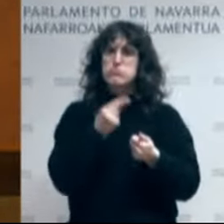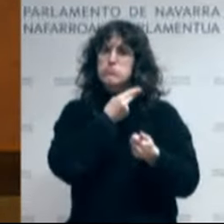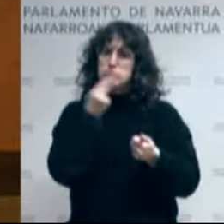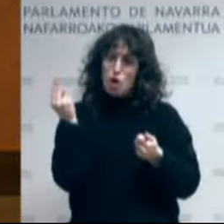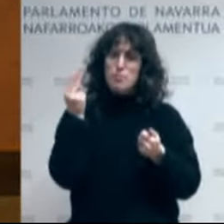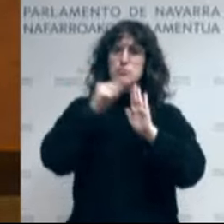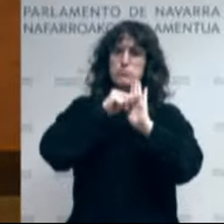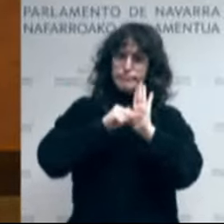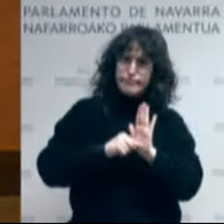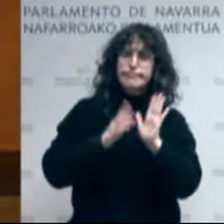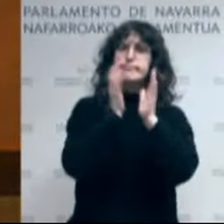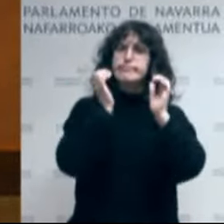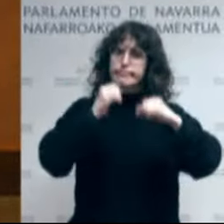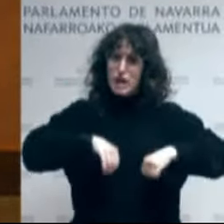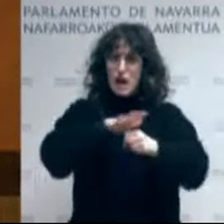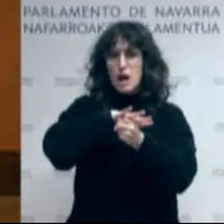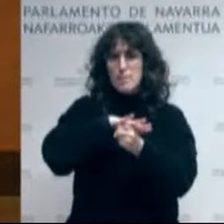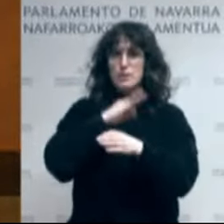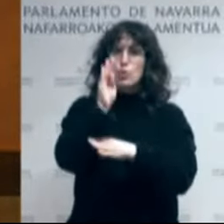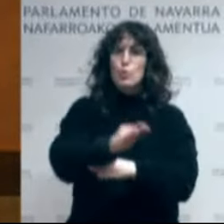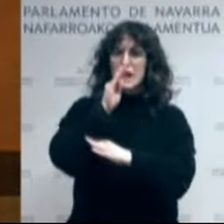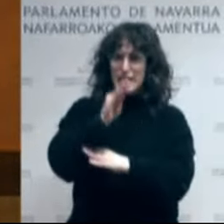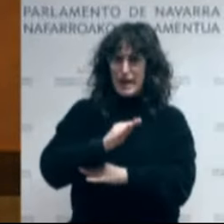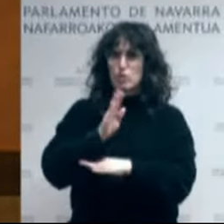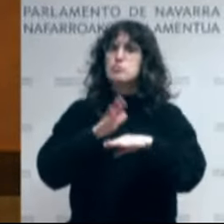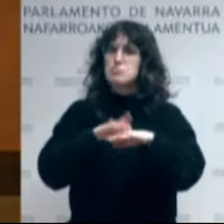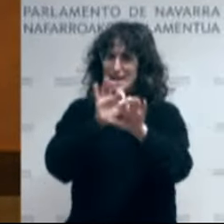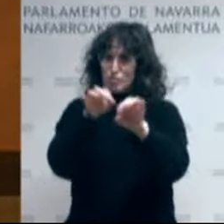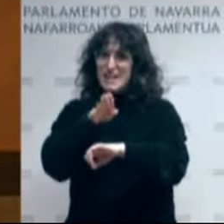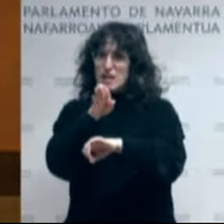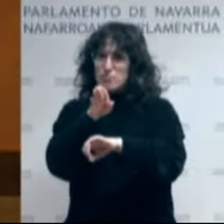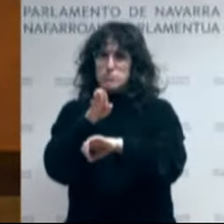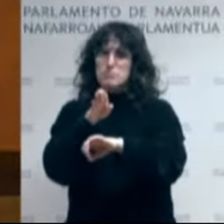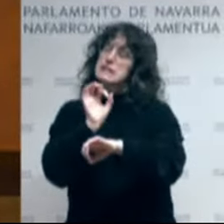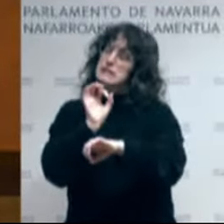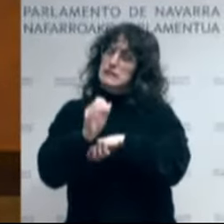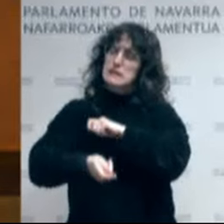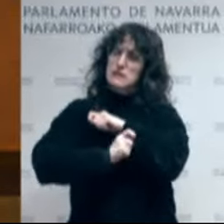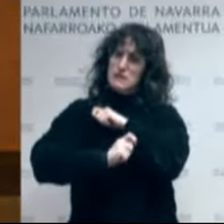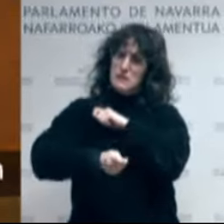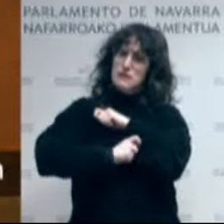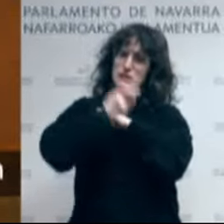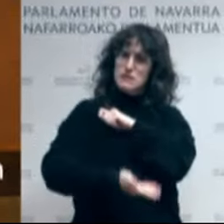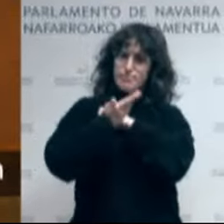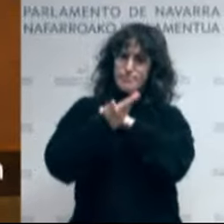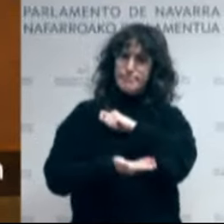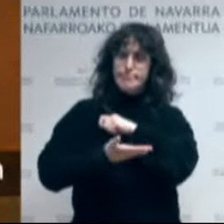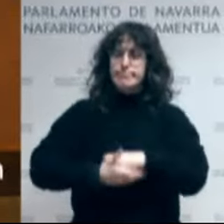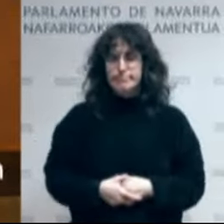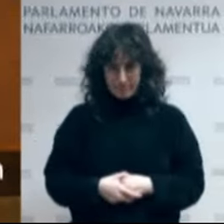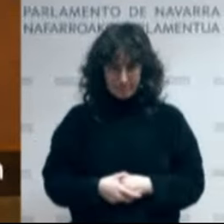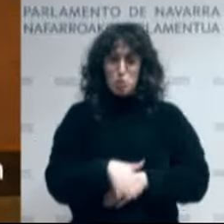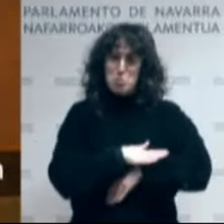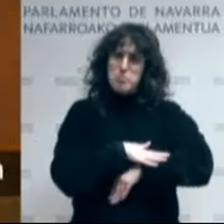entre otros, en el ámbito de los cuidados, que para Euskal Herria Bildu es un ámbito estratégico. El Gobierno se ha